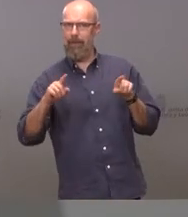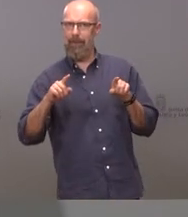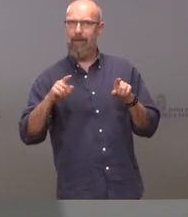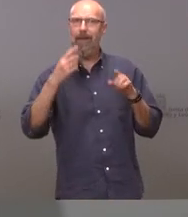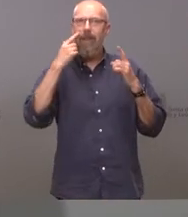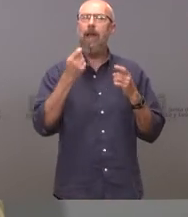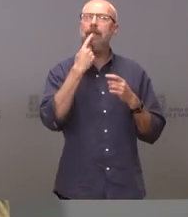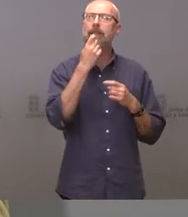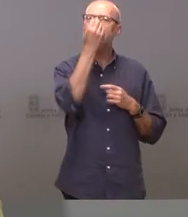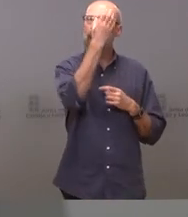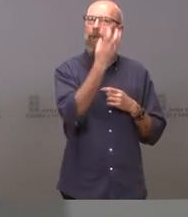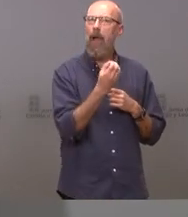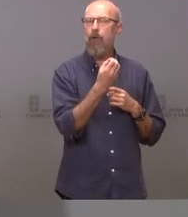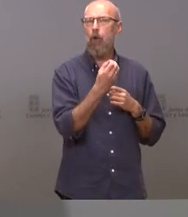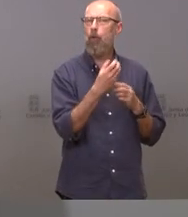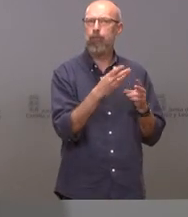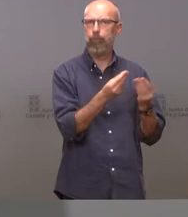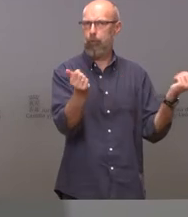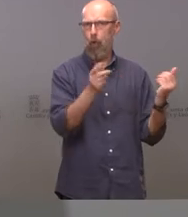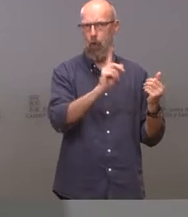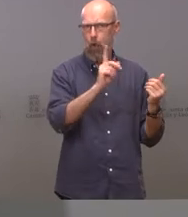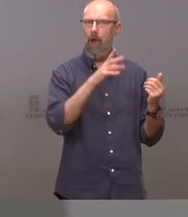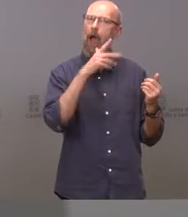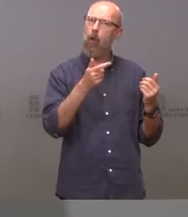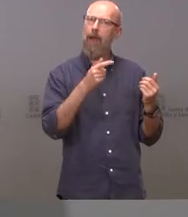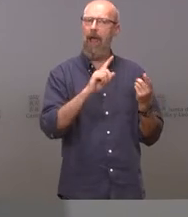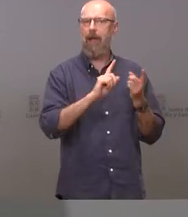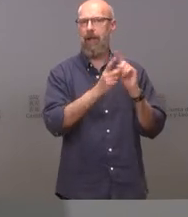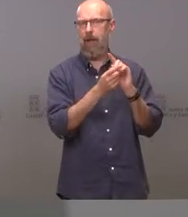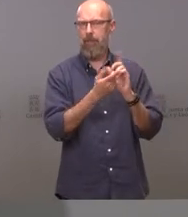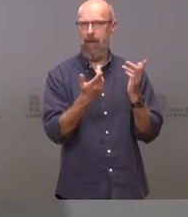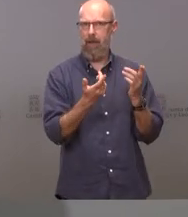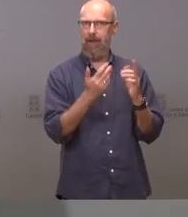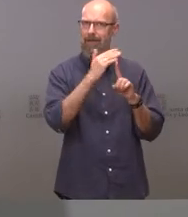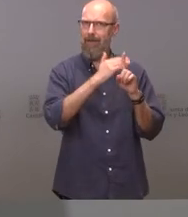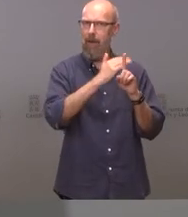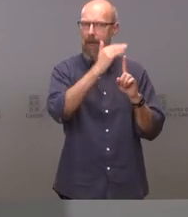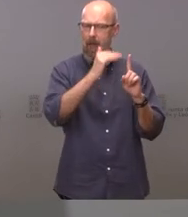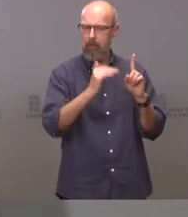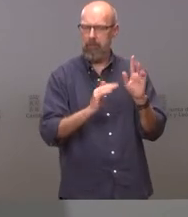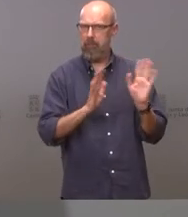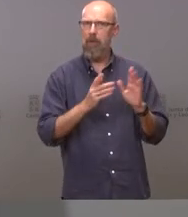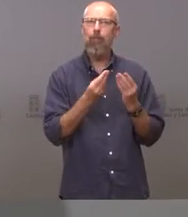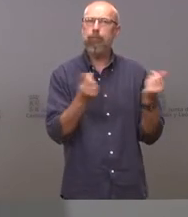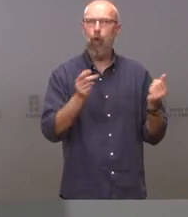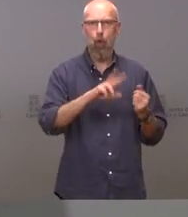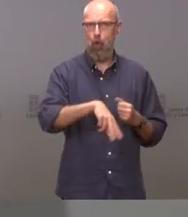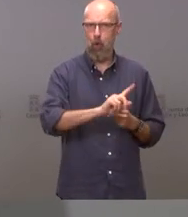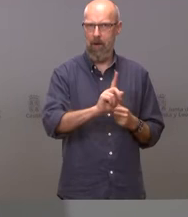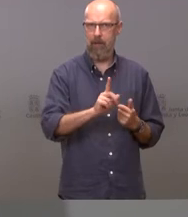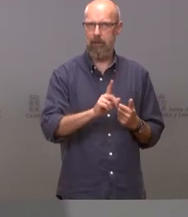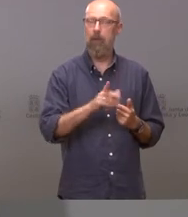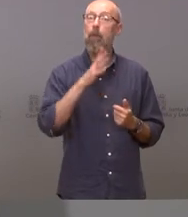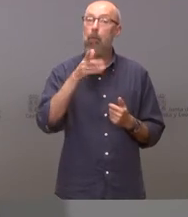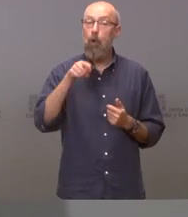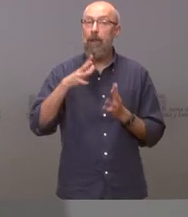semáforo cambian las luces cambian de sitio cambian de nivel pero no desaparece porque por eso se hace el acuerdo